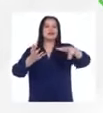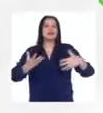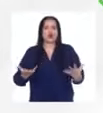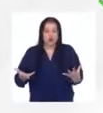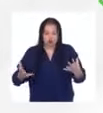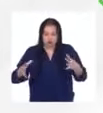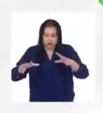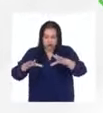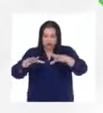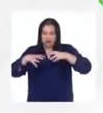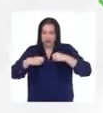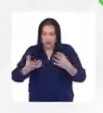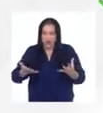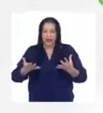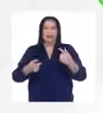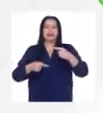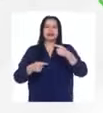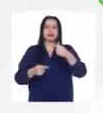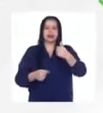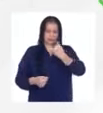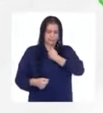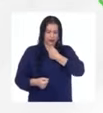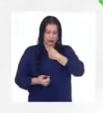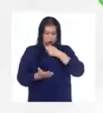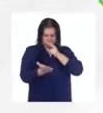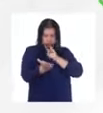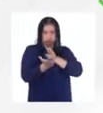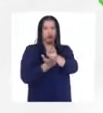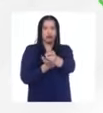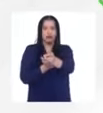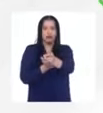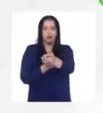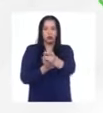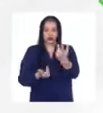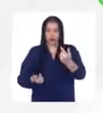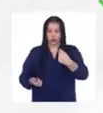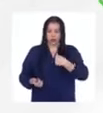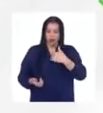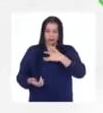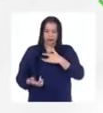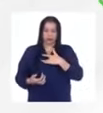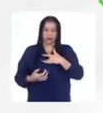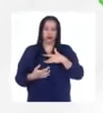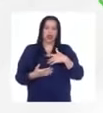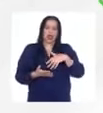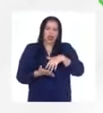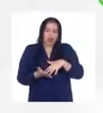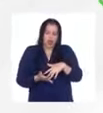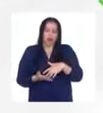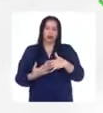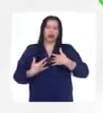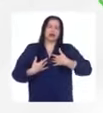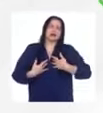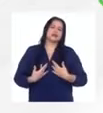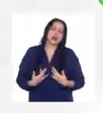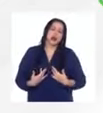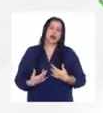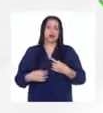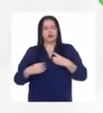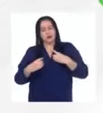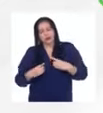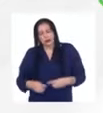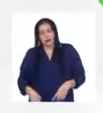creo que hay que ser honestos consigo mismo cuando uno se siente débil cuando se siente cansado cuando se siente en una situación